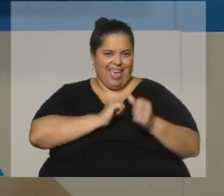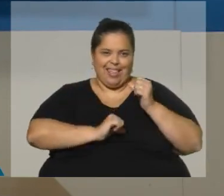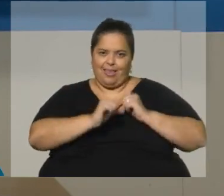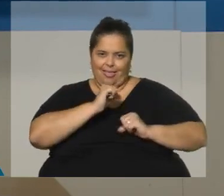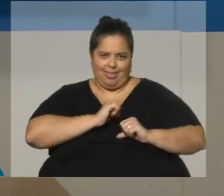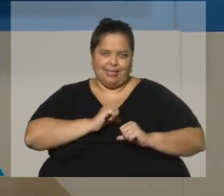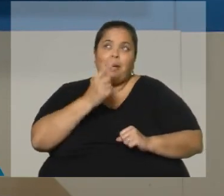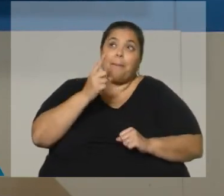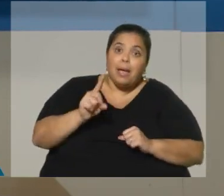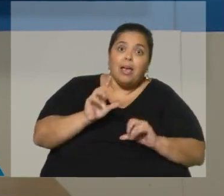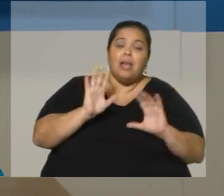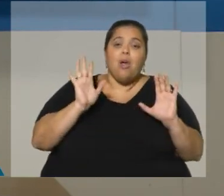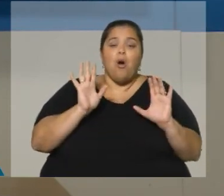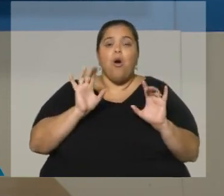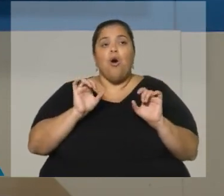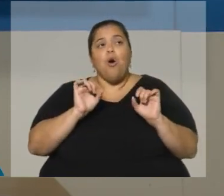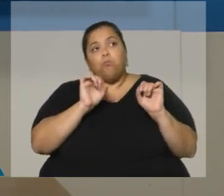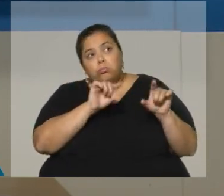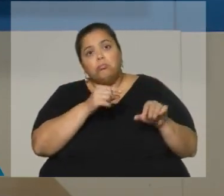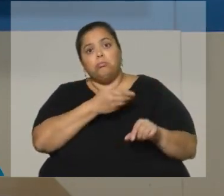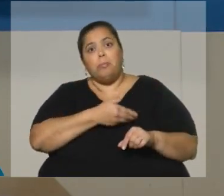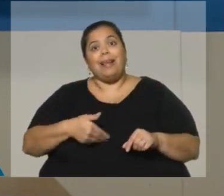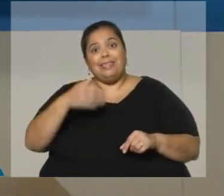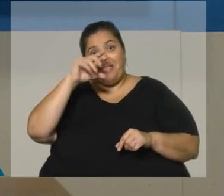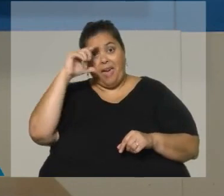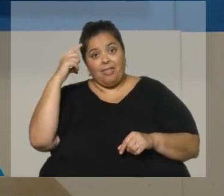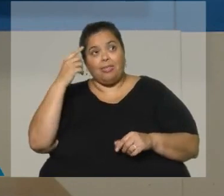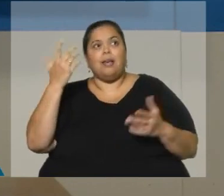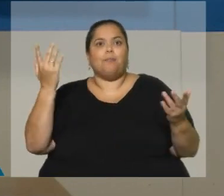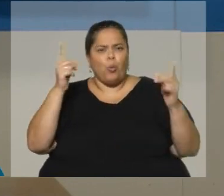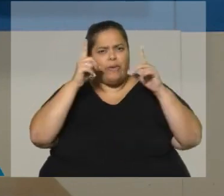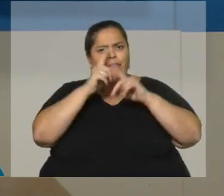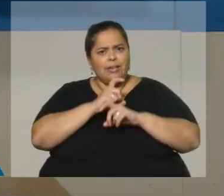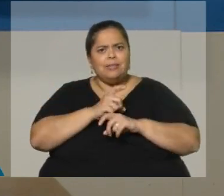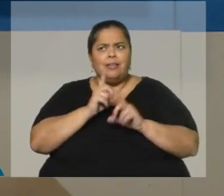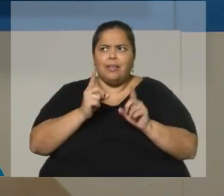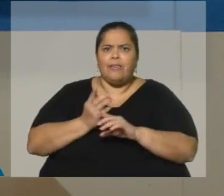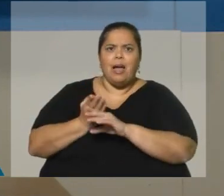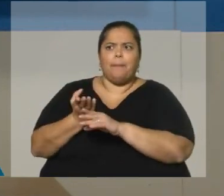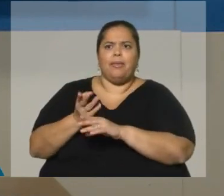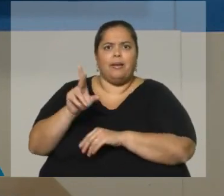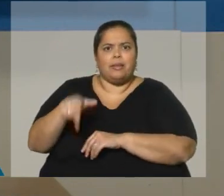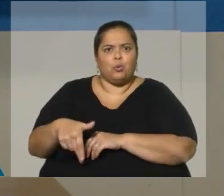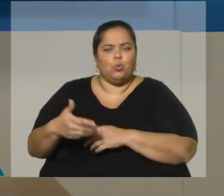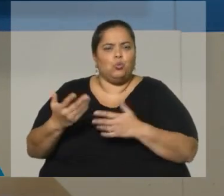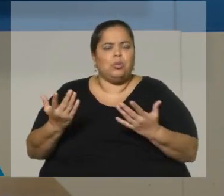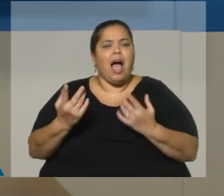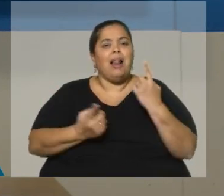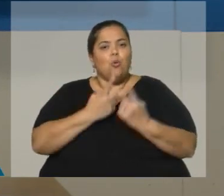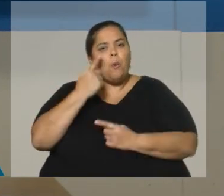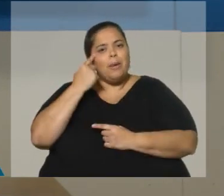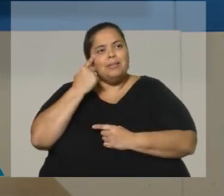Pero, bueno, la postura del presidente era difícil si no le pedían la renuncia porque muchos consideraban que